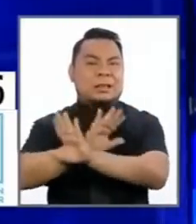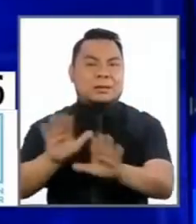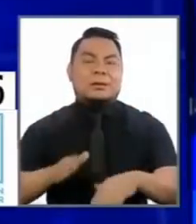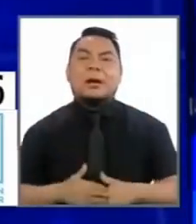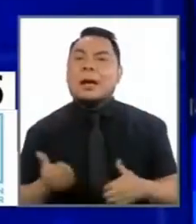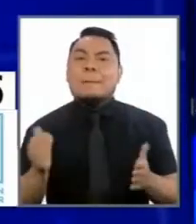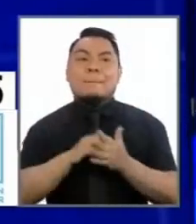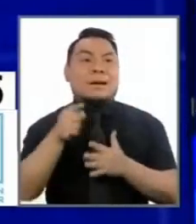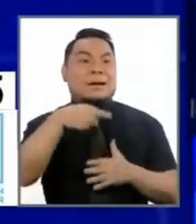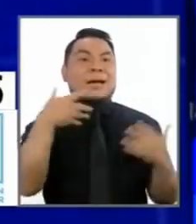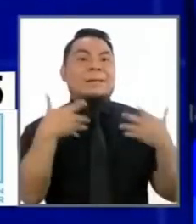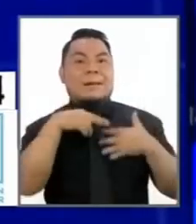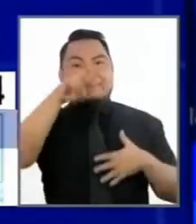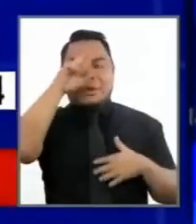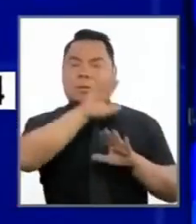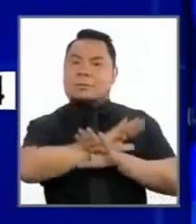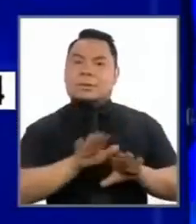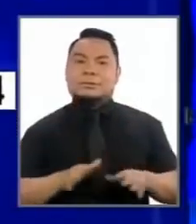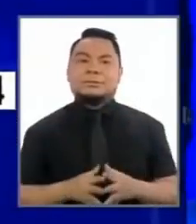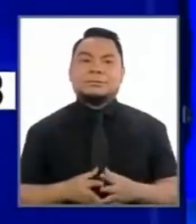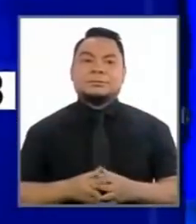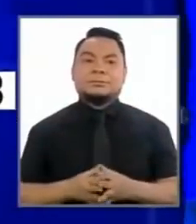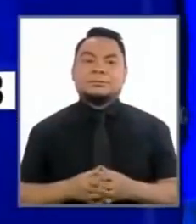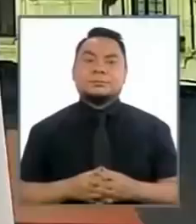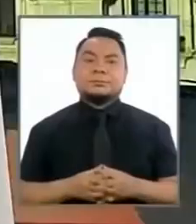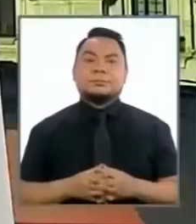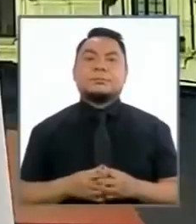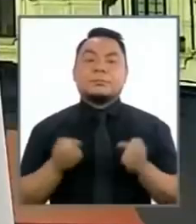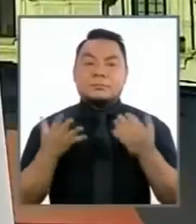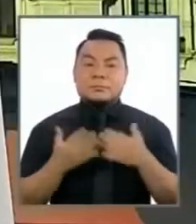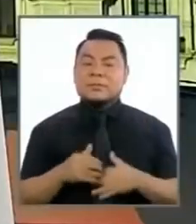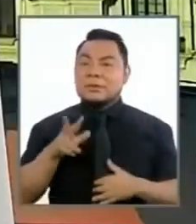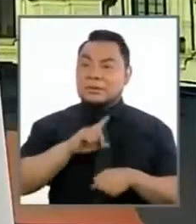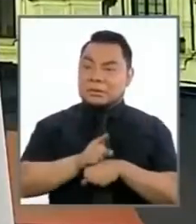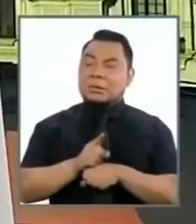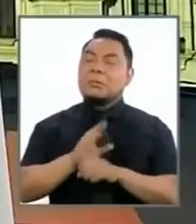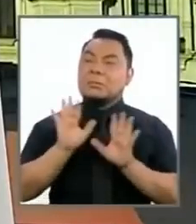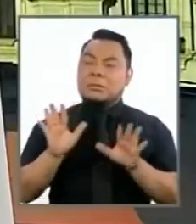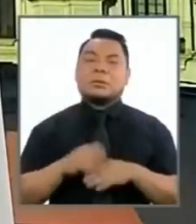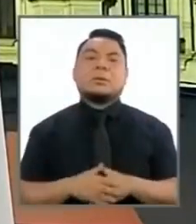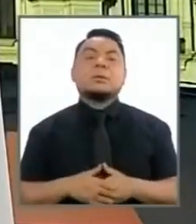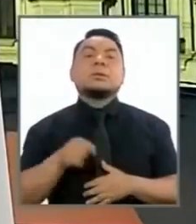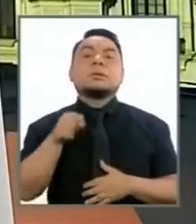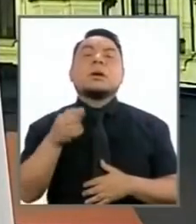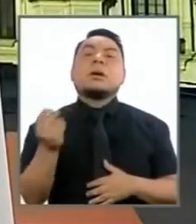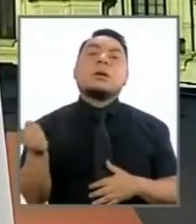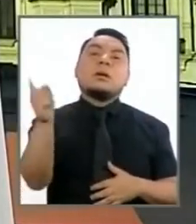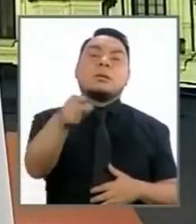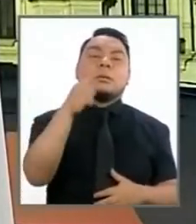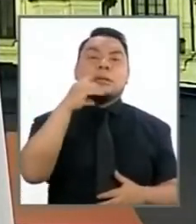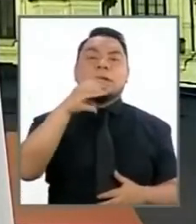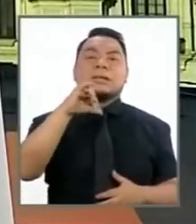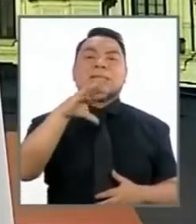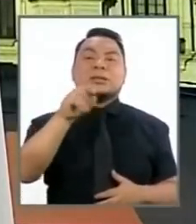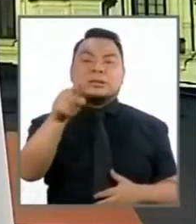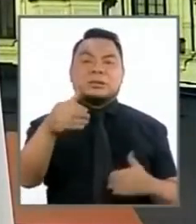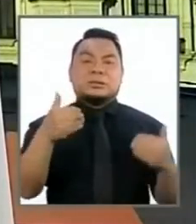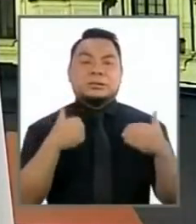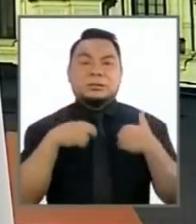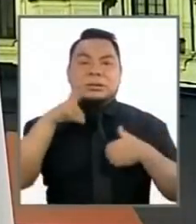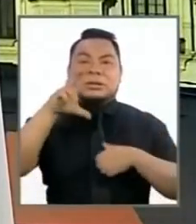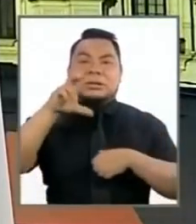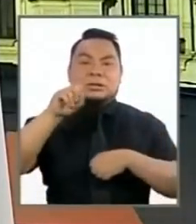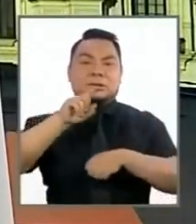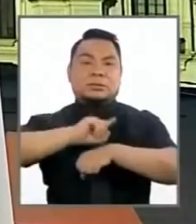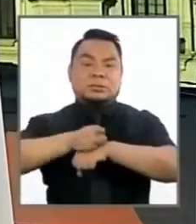habrá más miedo en el Perú muy bien le quedan 3 segundos más vamos de inmediato con Ciro Galvez que también tiene